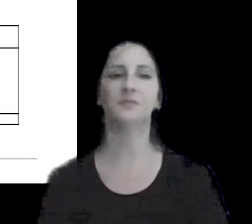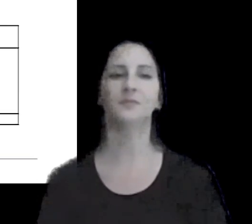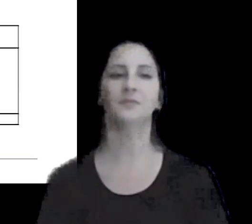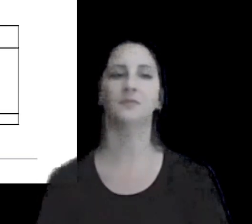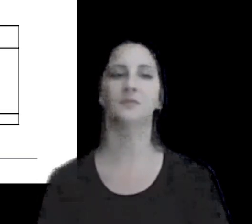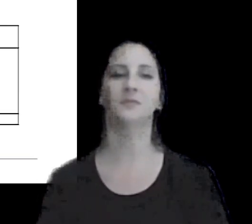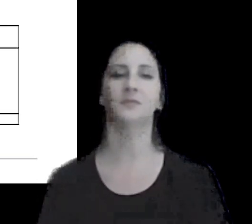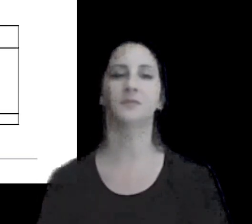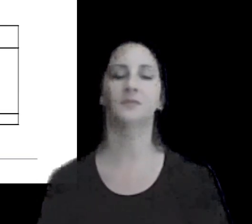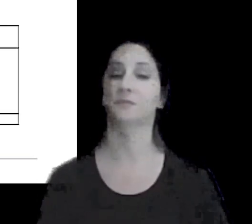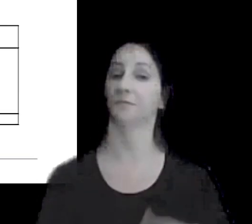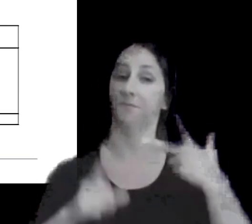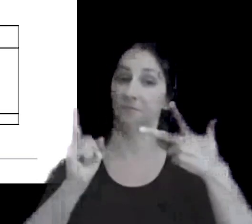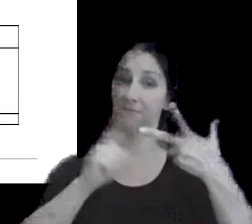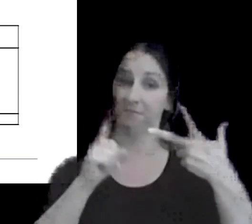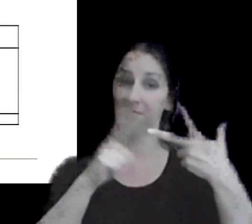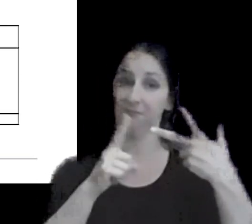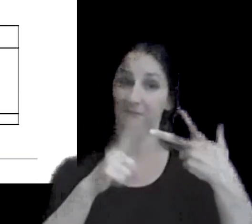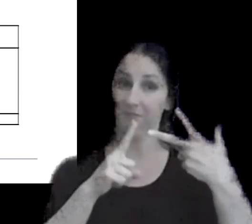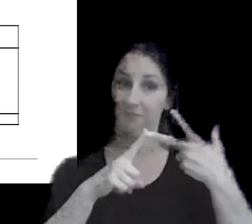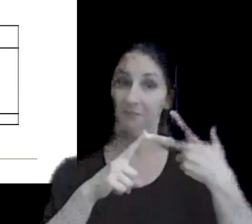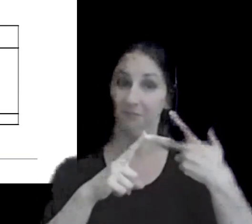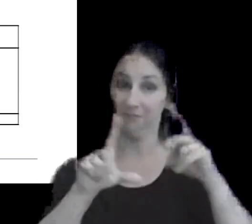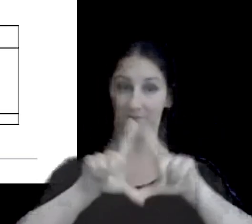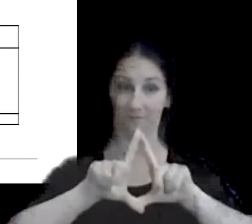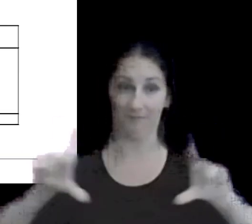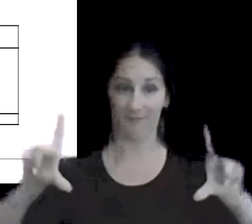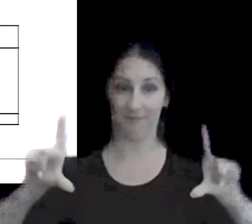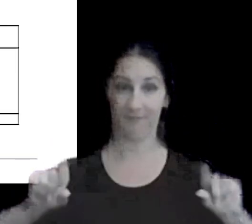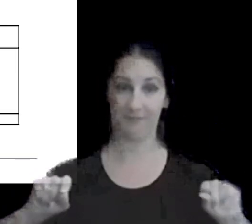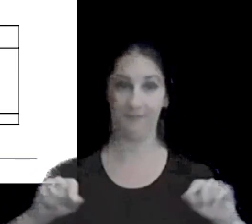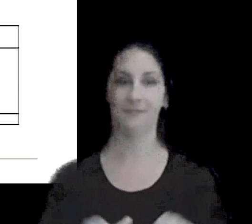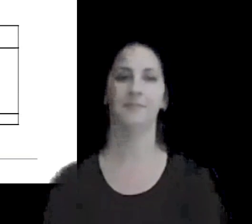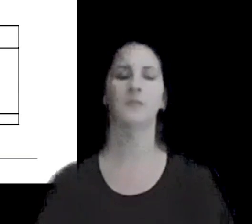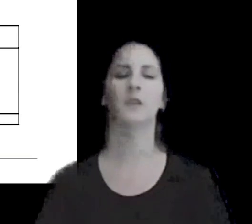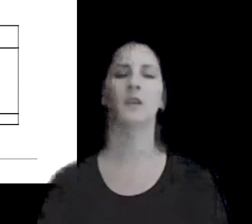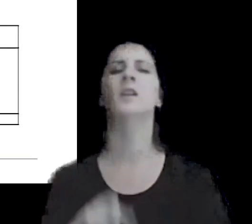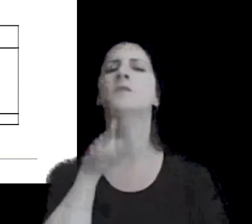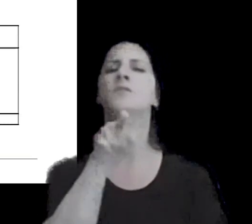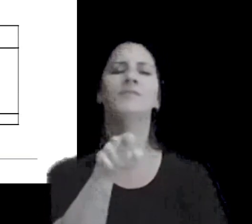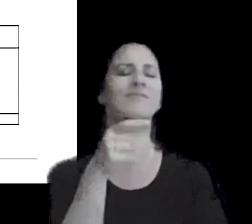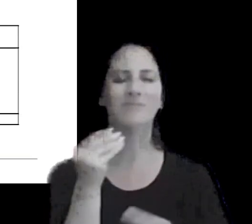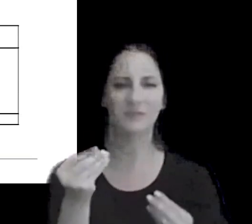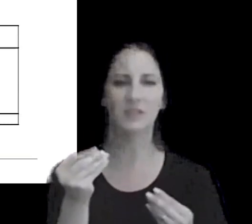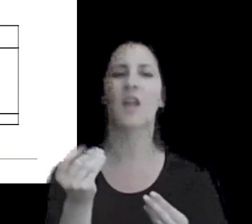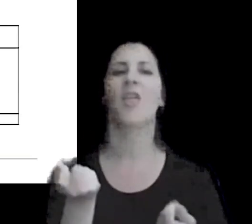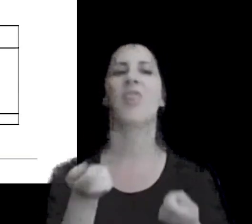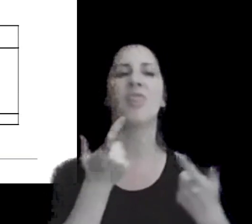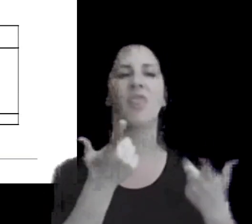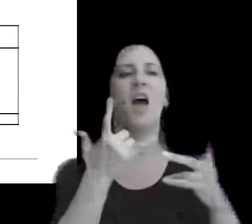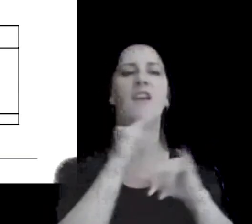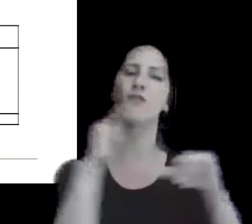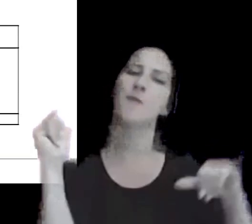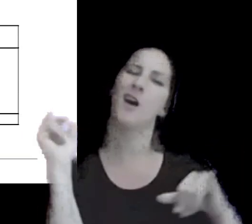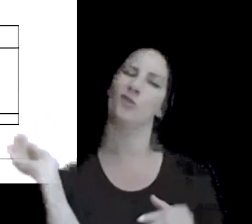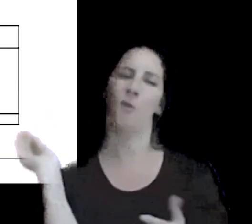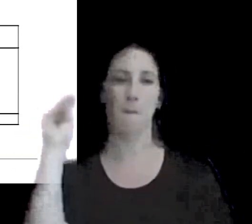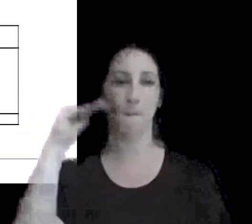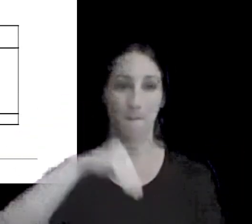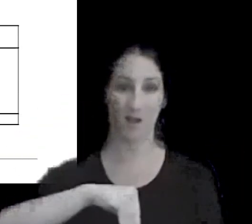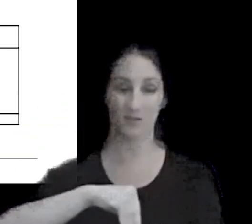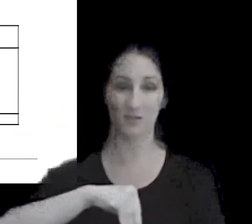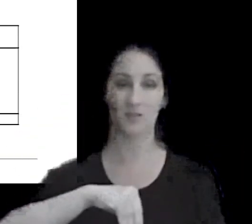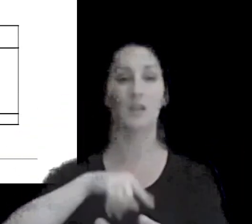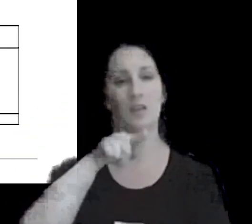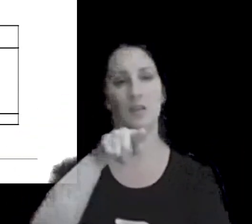y una tercera sección que tiene como propósito brindar información adicional que